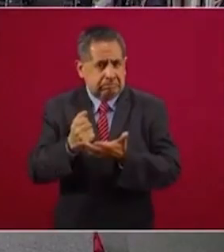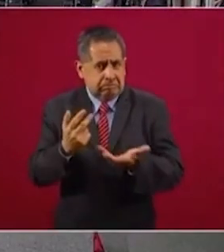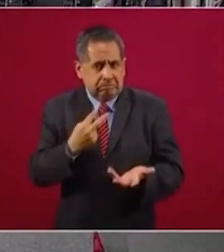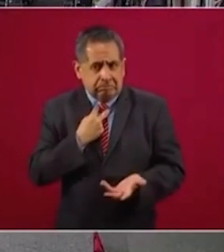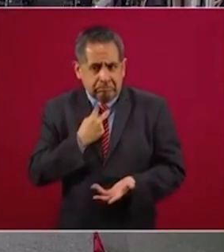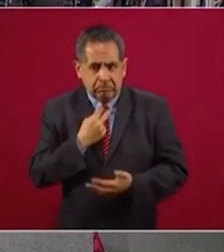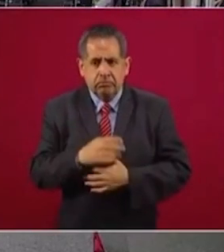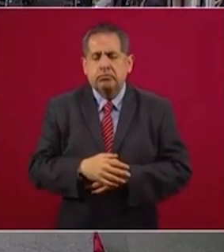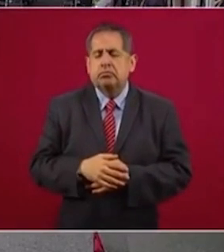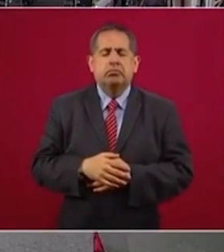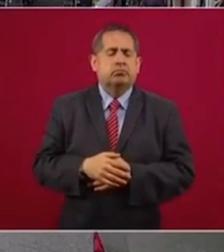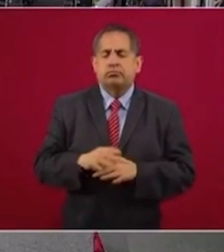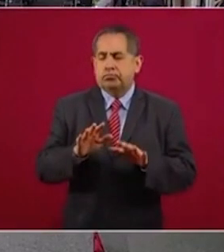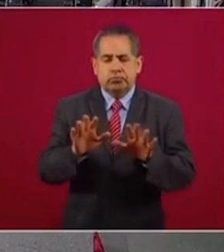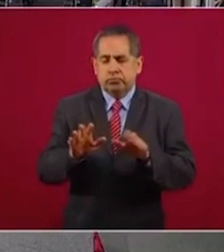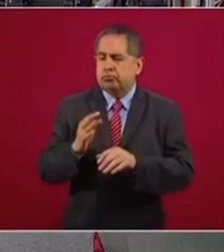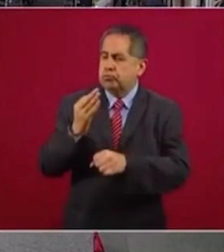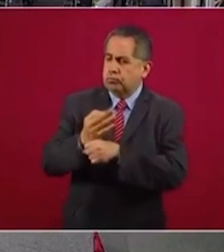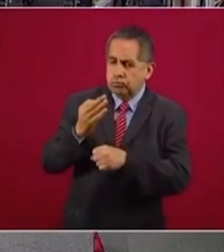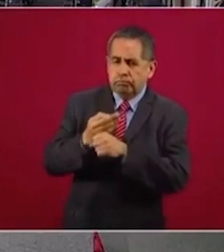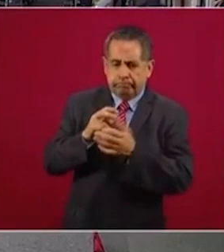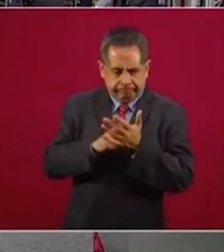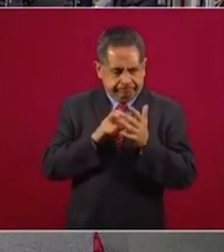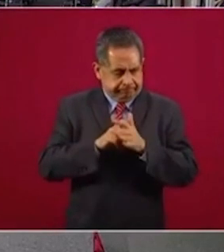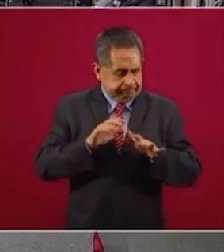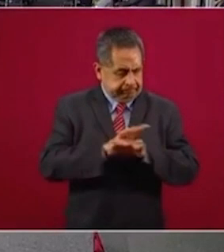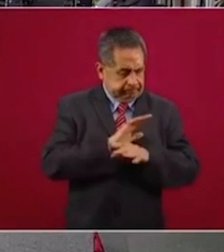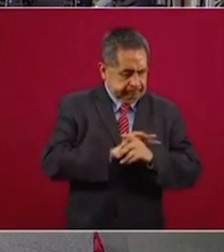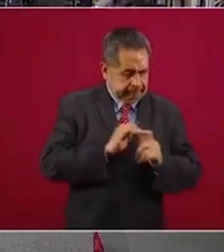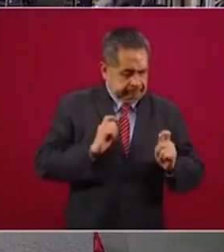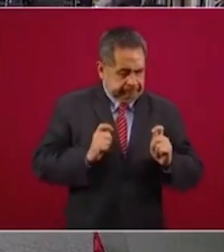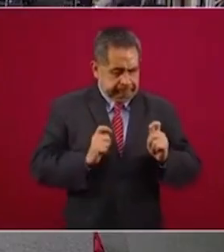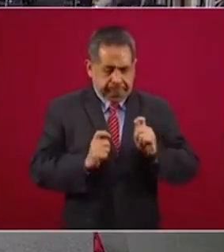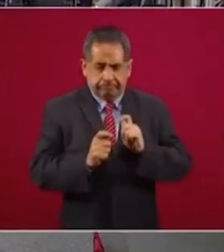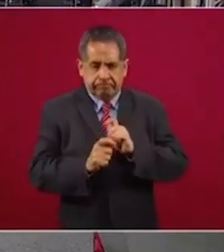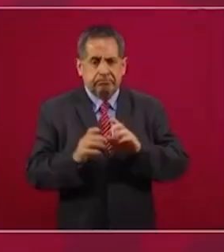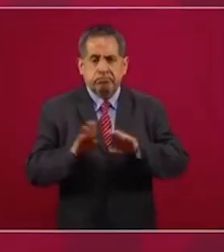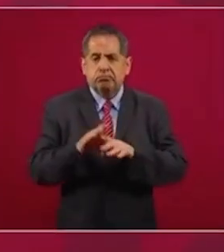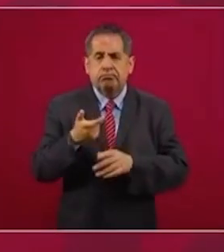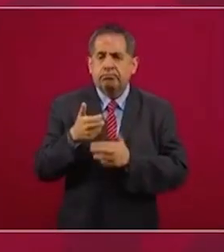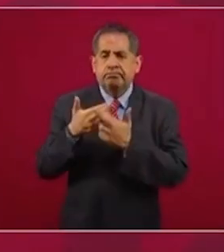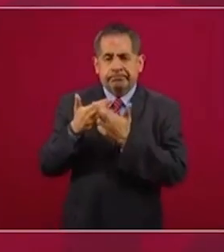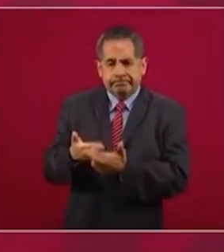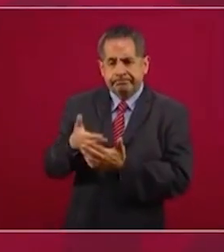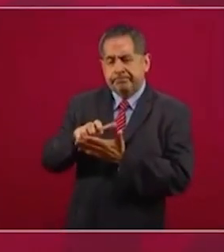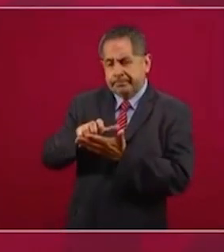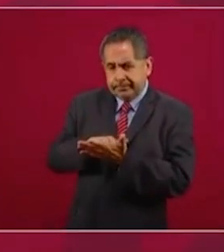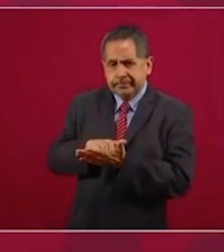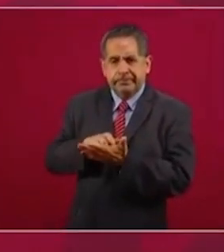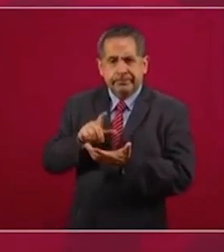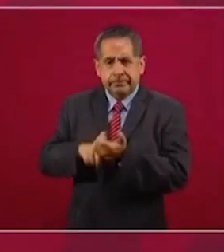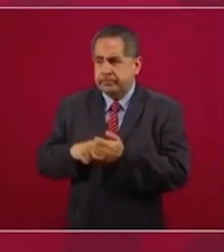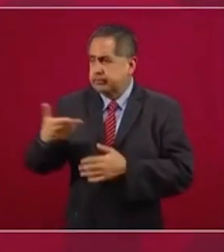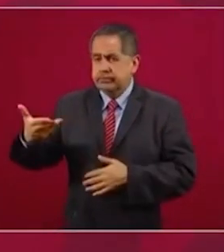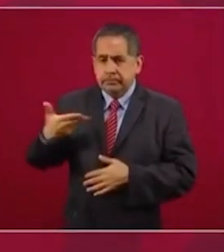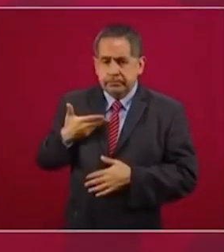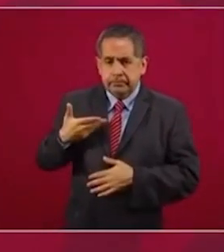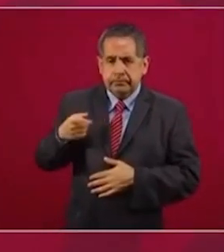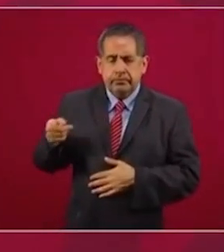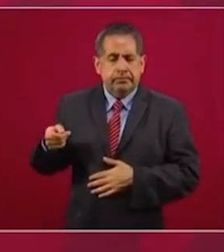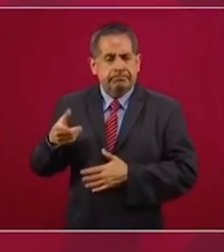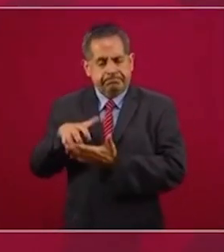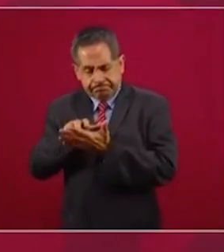Estamos haciendo los ajustes, estamos haciendo los ahorros que nos ha pedido la